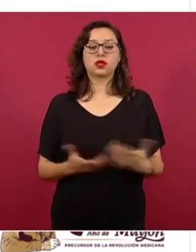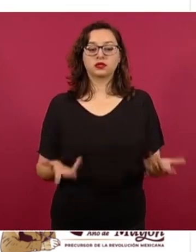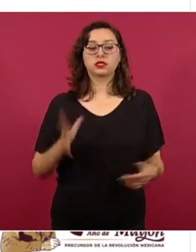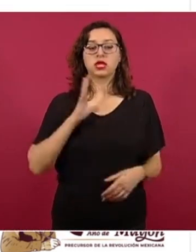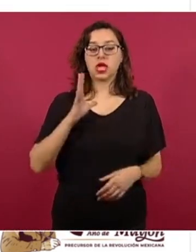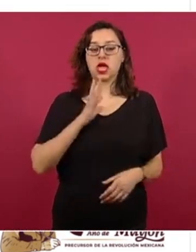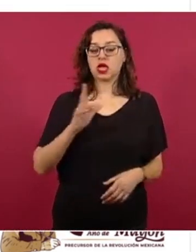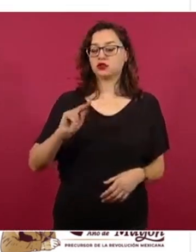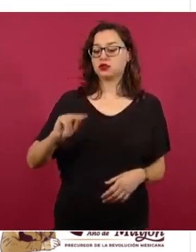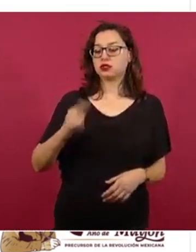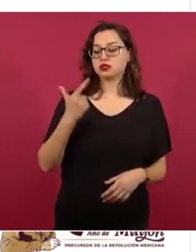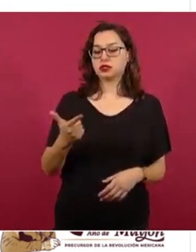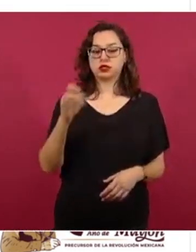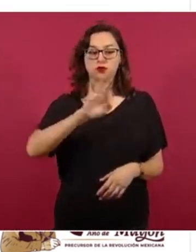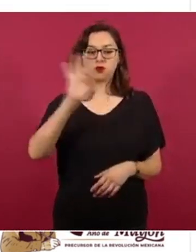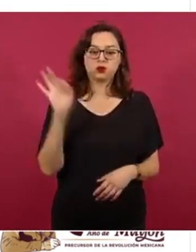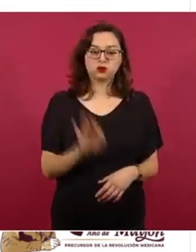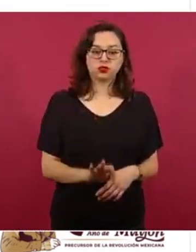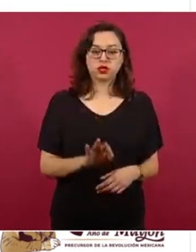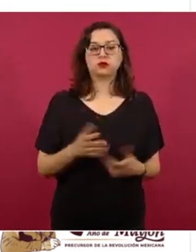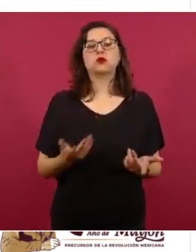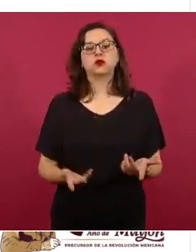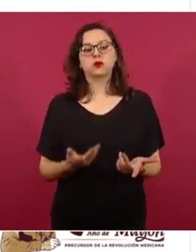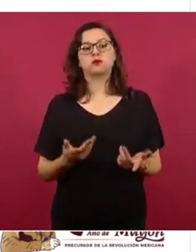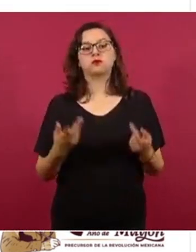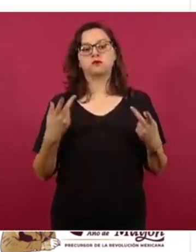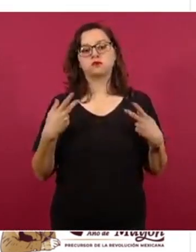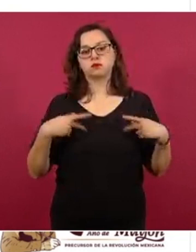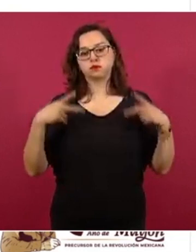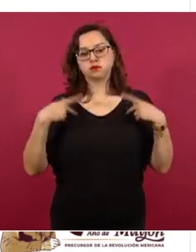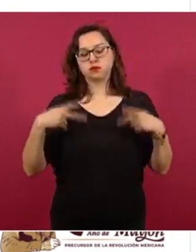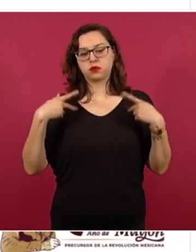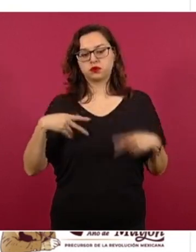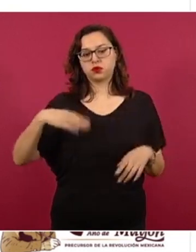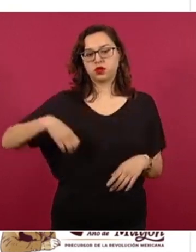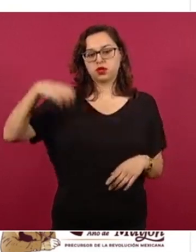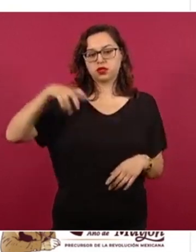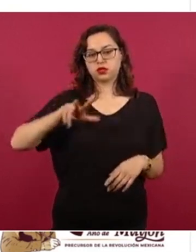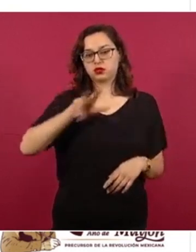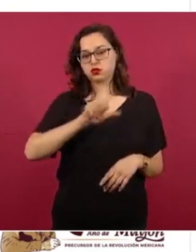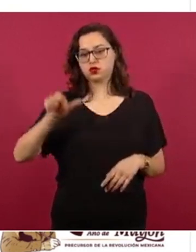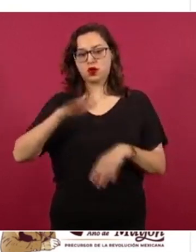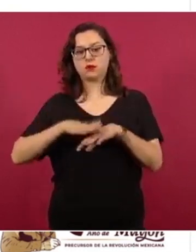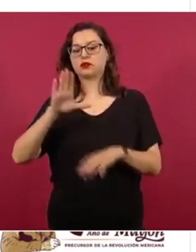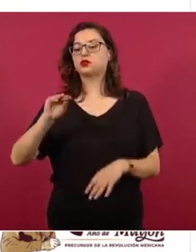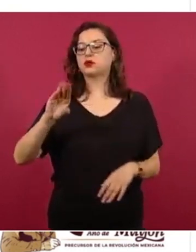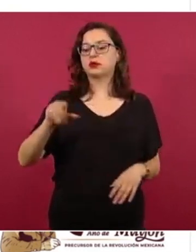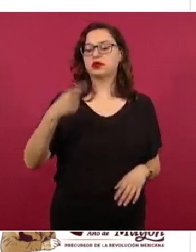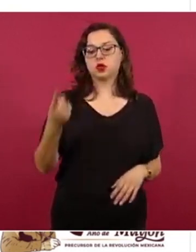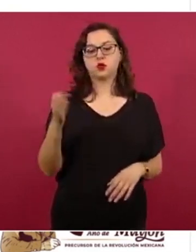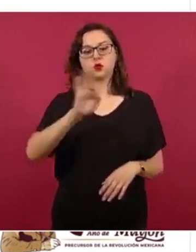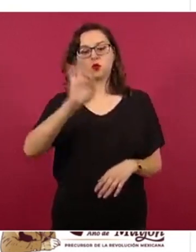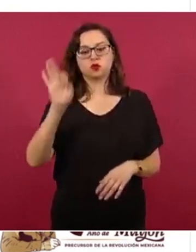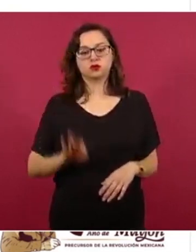% de cobertura, con 91% para las personas adultas de 18 años en adelante